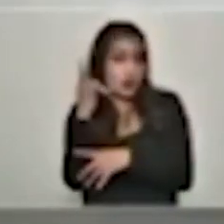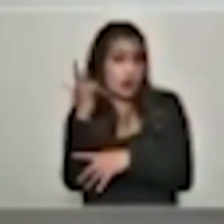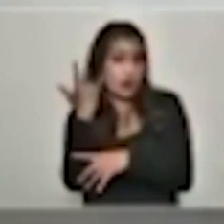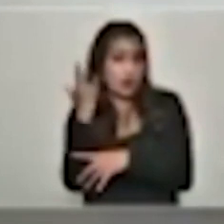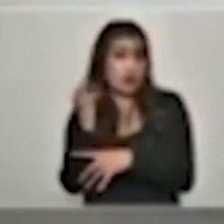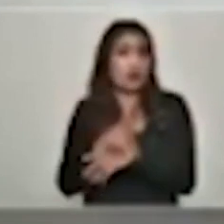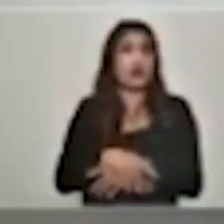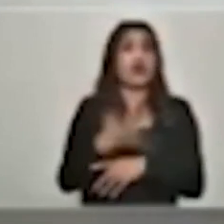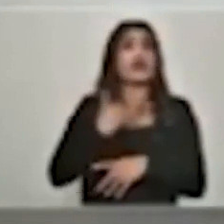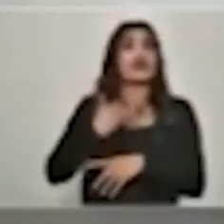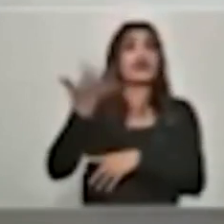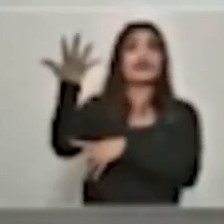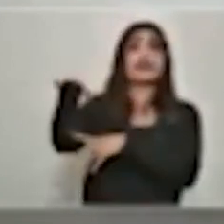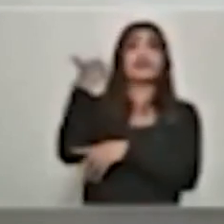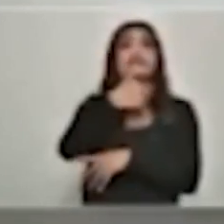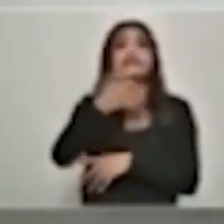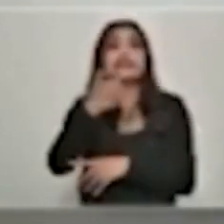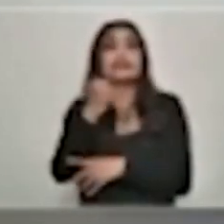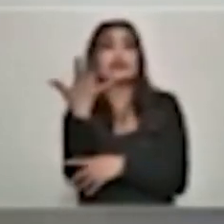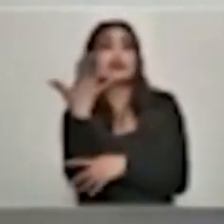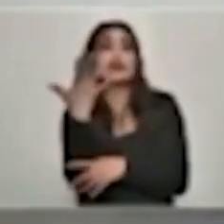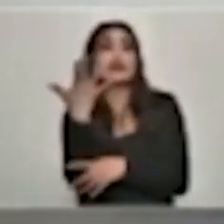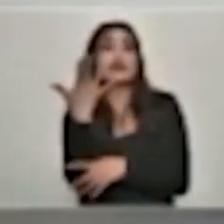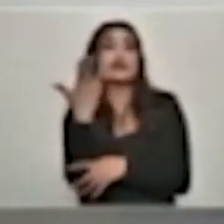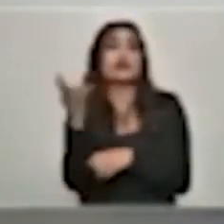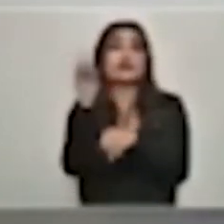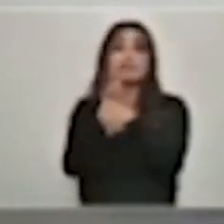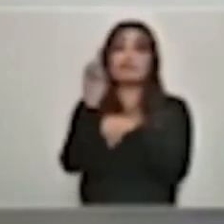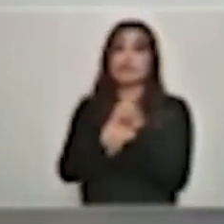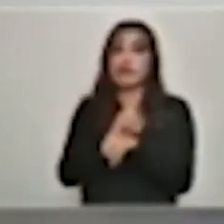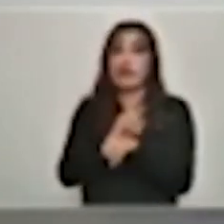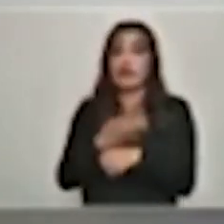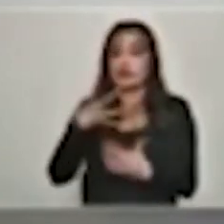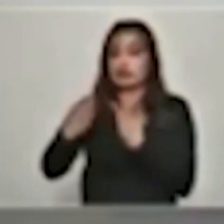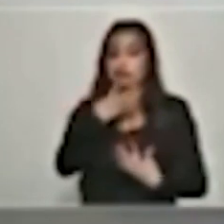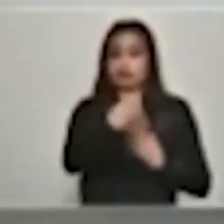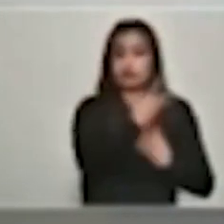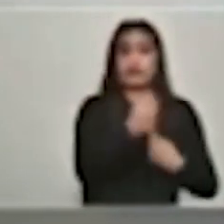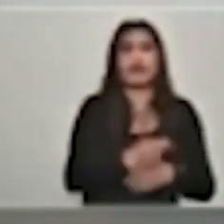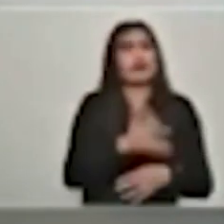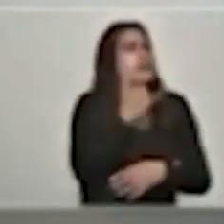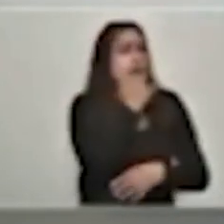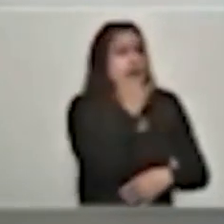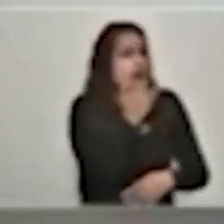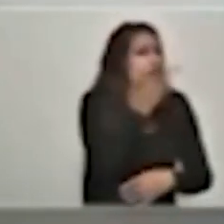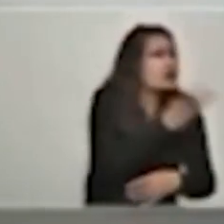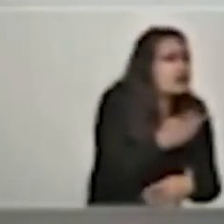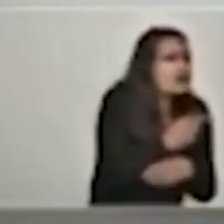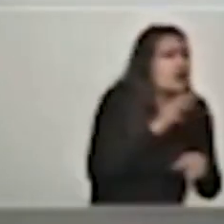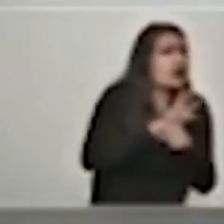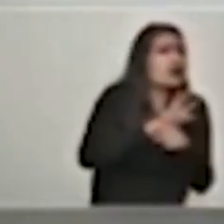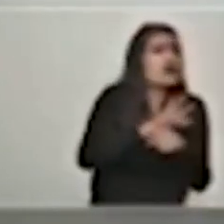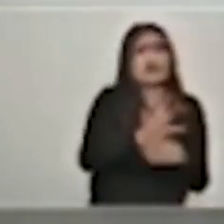estábamos en seiscientos cincuenta, el pico máximo de contagios. ¿Y en qué tiempo llegamos a esta cresta nosotros